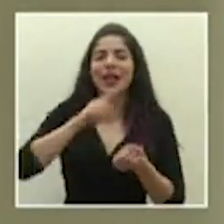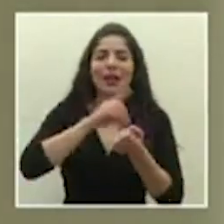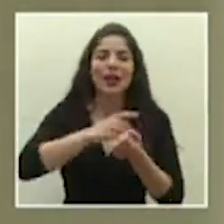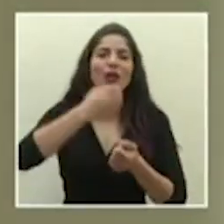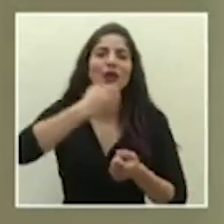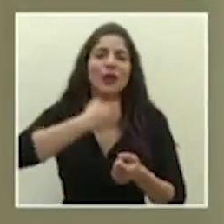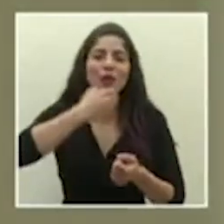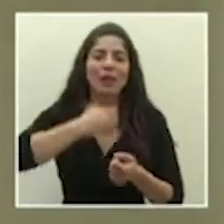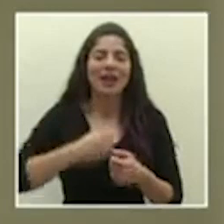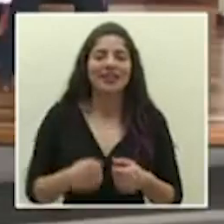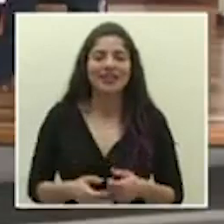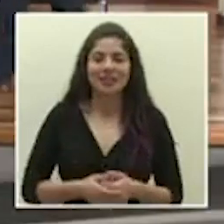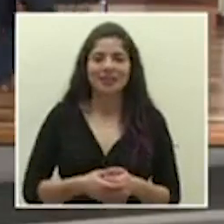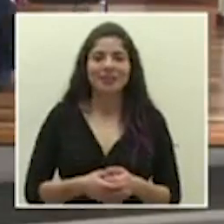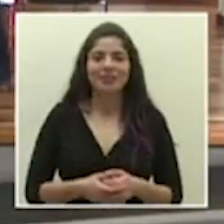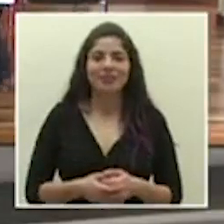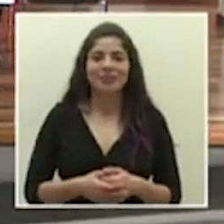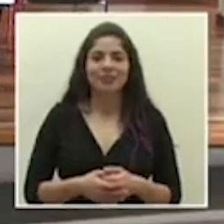Román Macaya